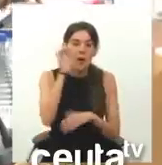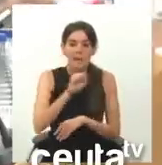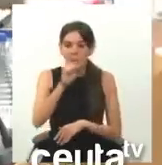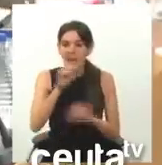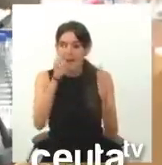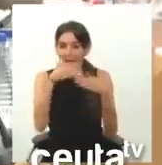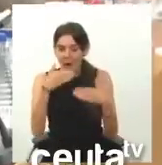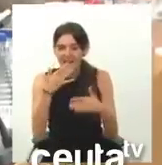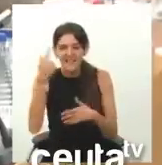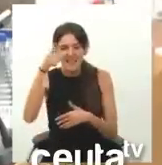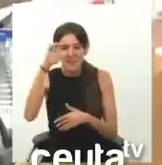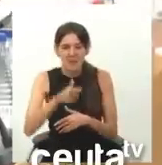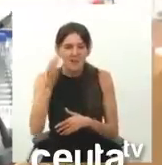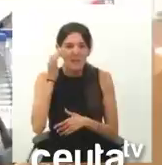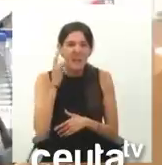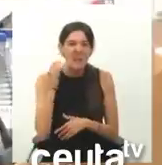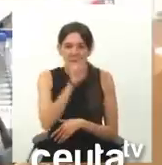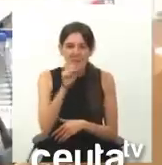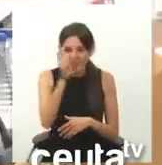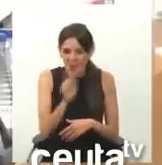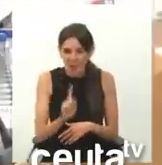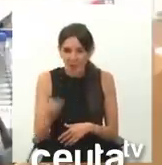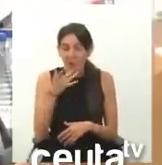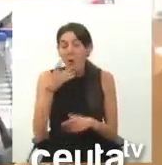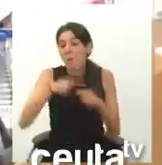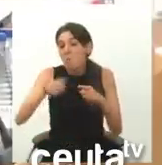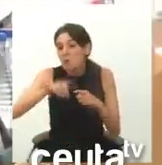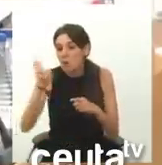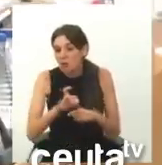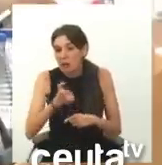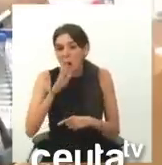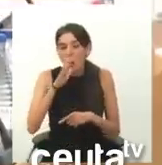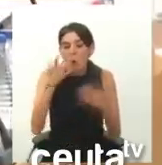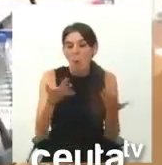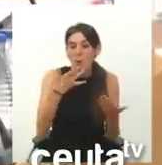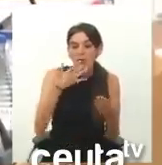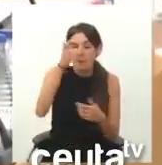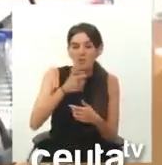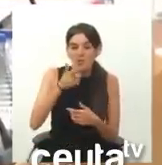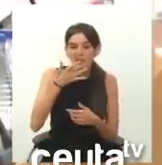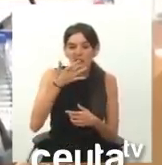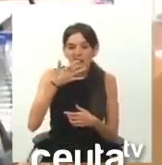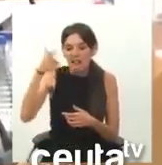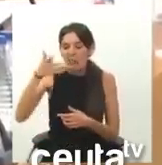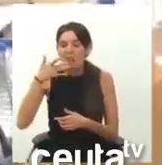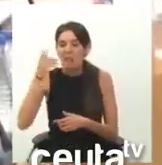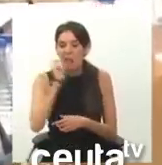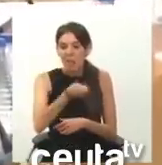Se ve que está mayor la mujer y ya no limpia. O es por otra cosa, o es porque los negreros de verdad sois vosotros.